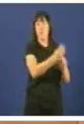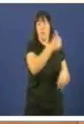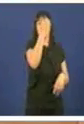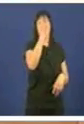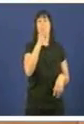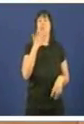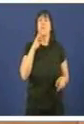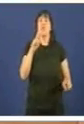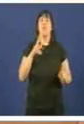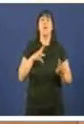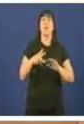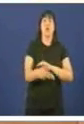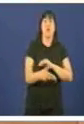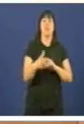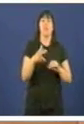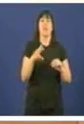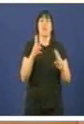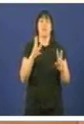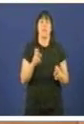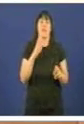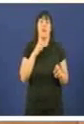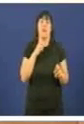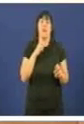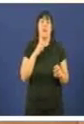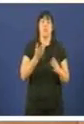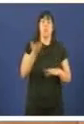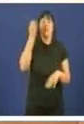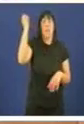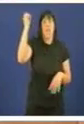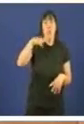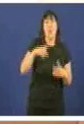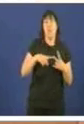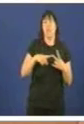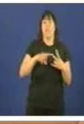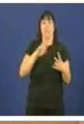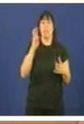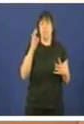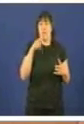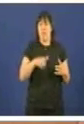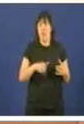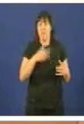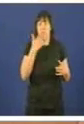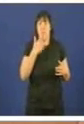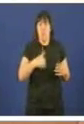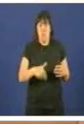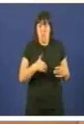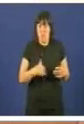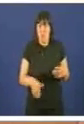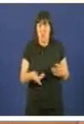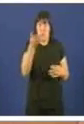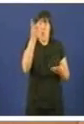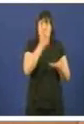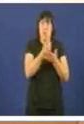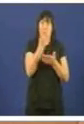recorte que supón nas rentas disponibles as subidas da luz que, hoxe, por lo que se ve, poden volver a subir outro